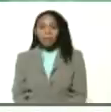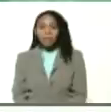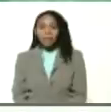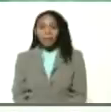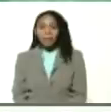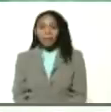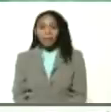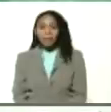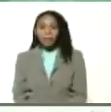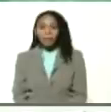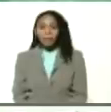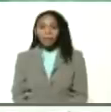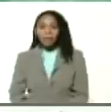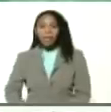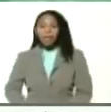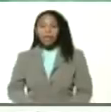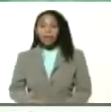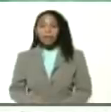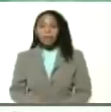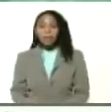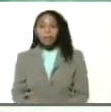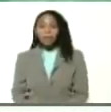Adelante, ministro Castro Soteldo.